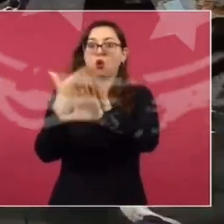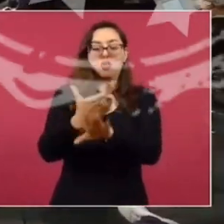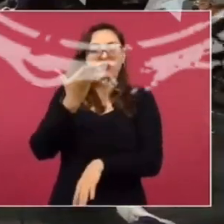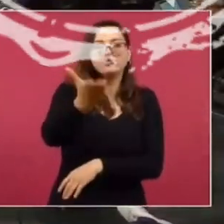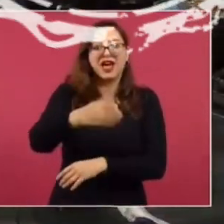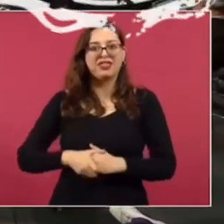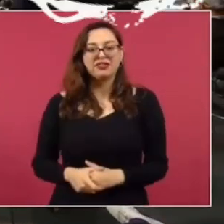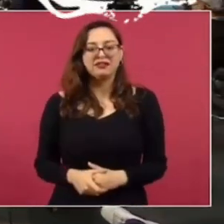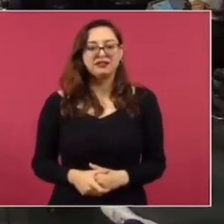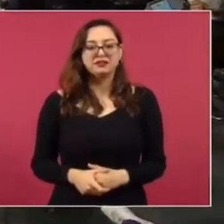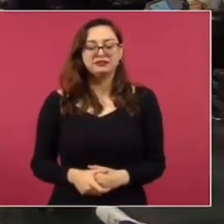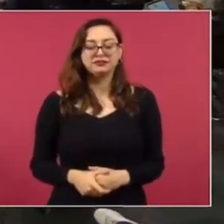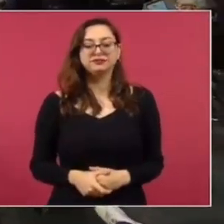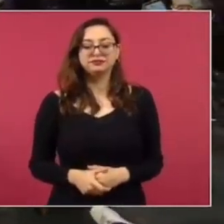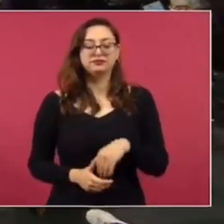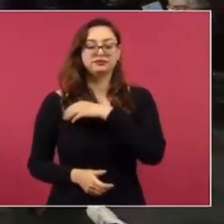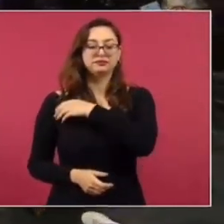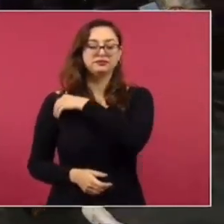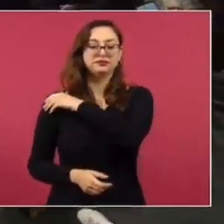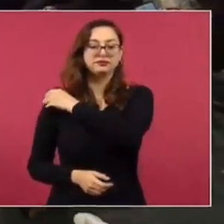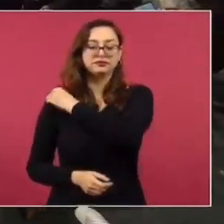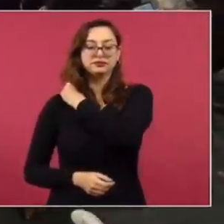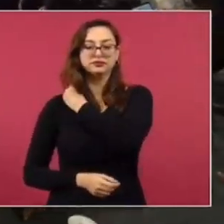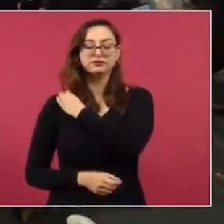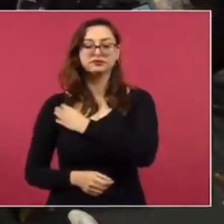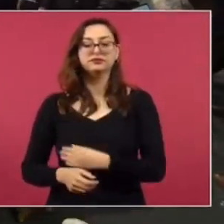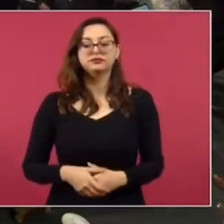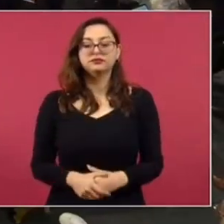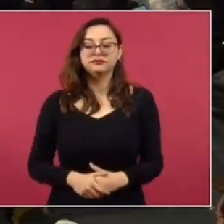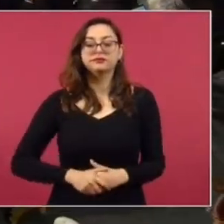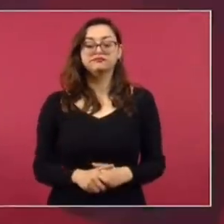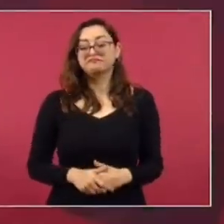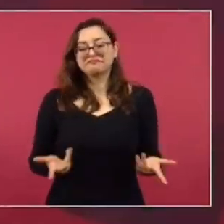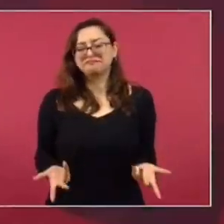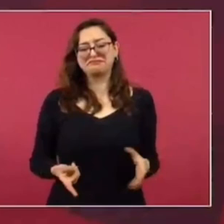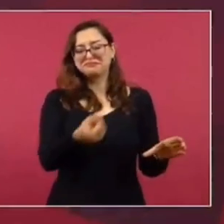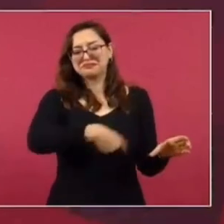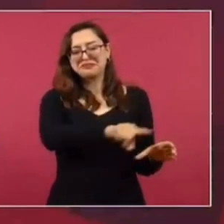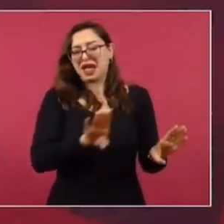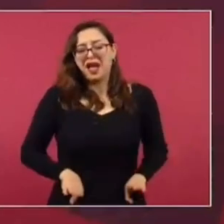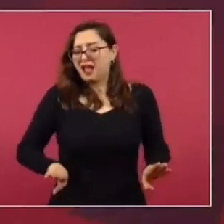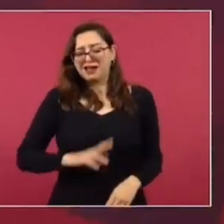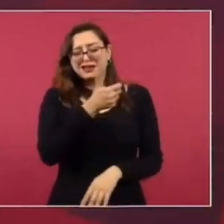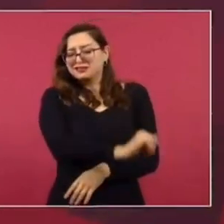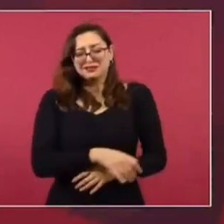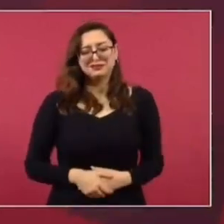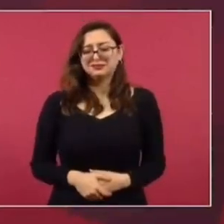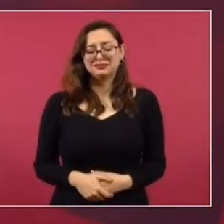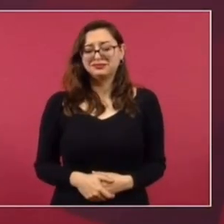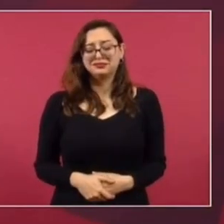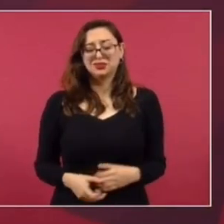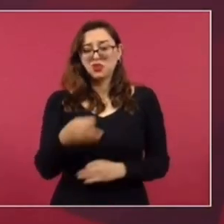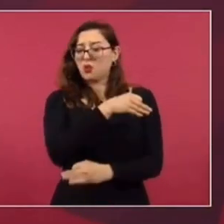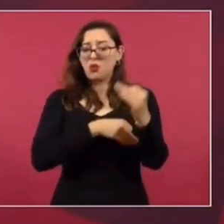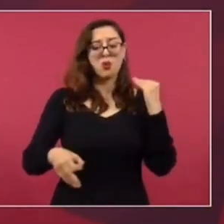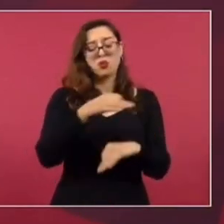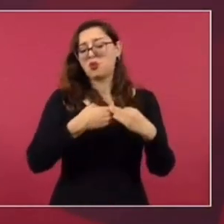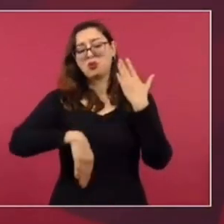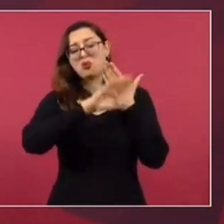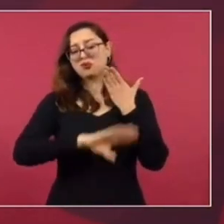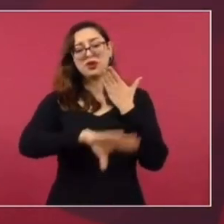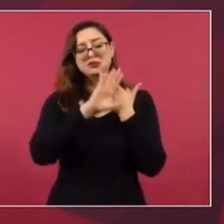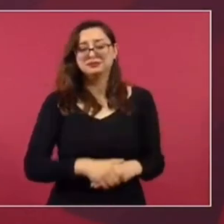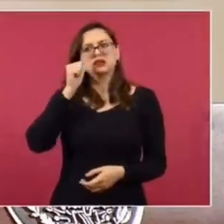Sí, este, todo es con ese propósito, ¿no? De que nos